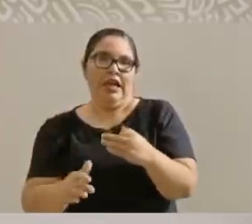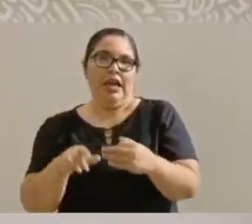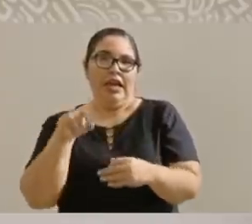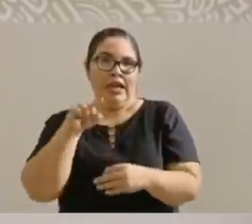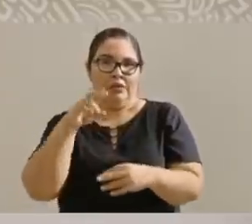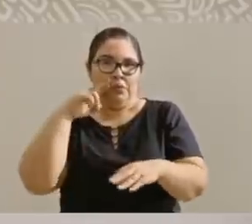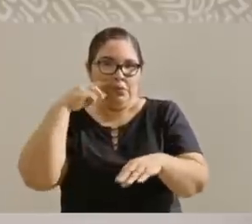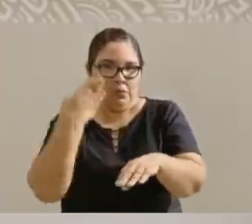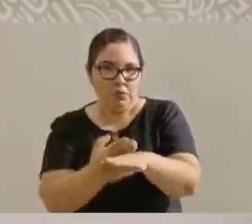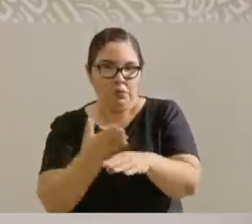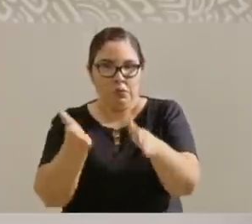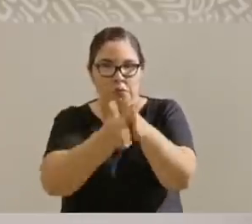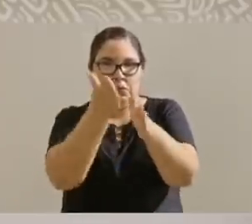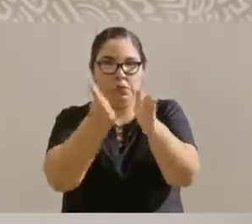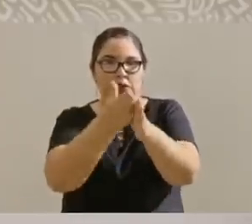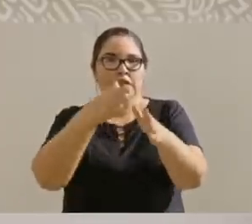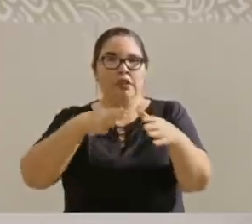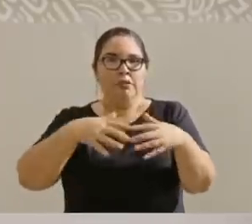ICA.